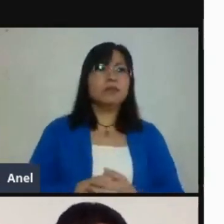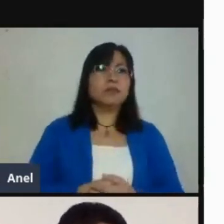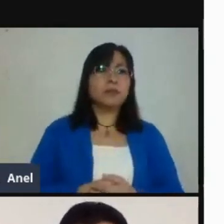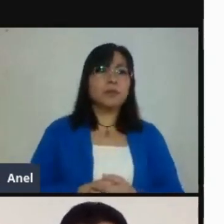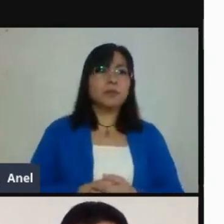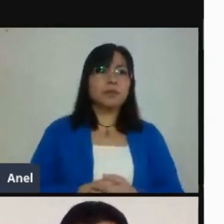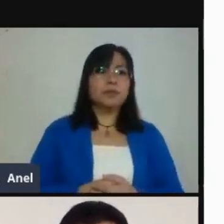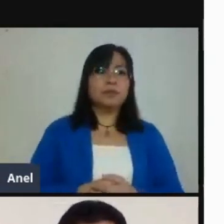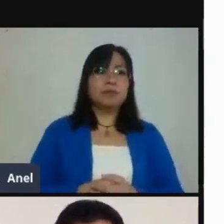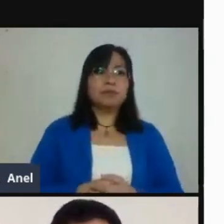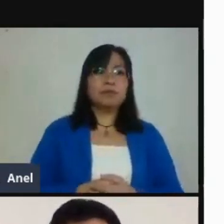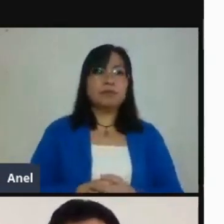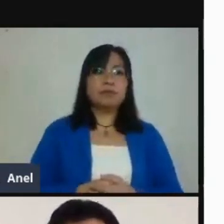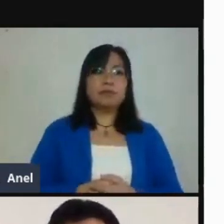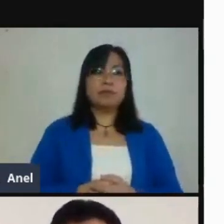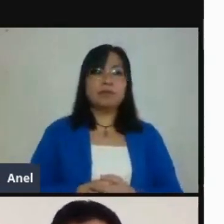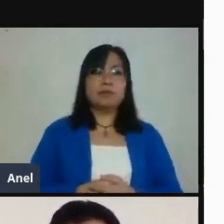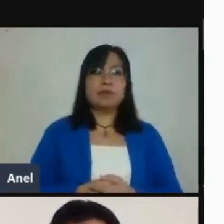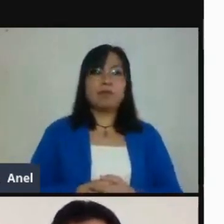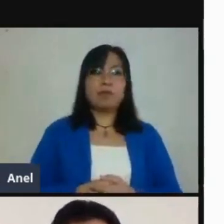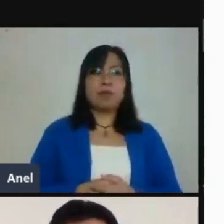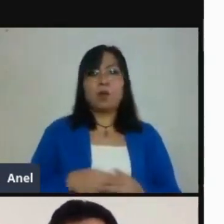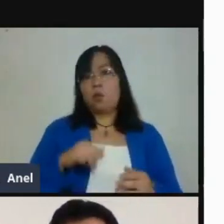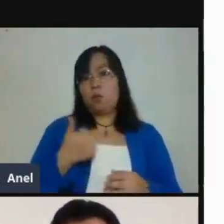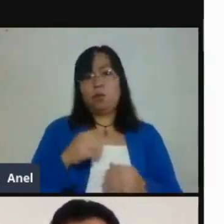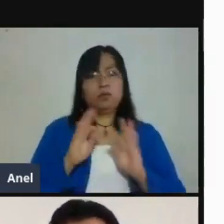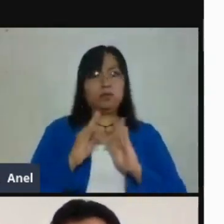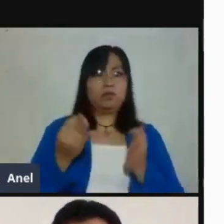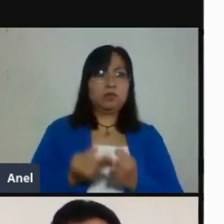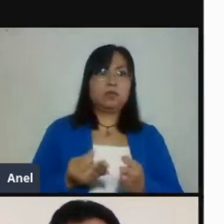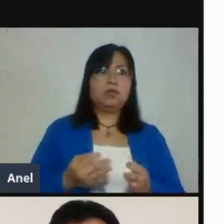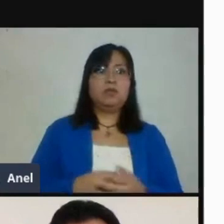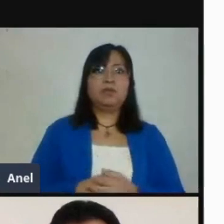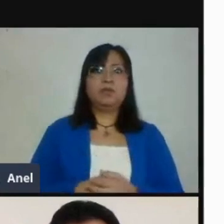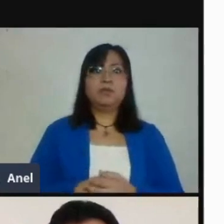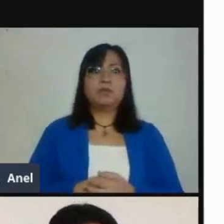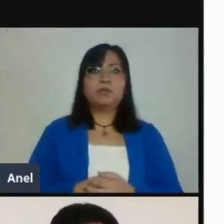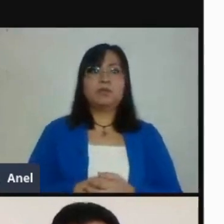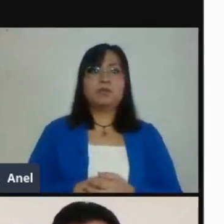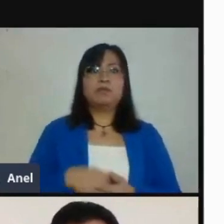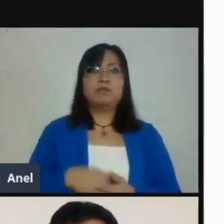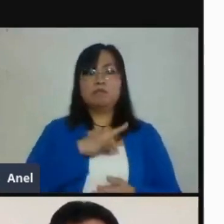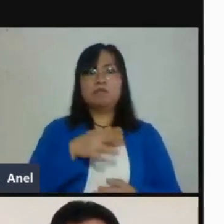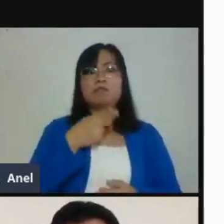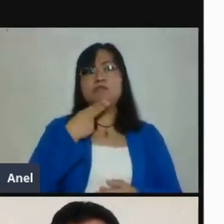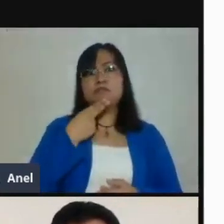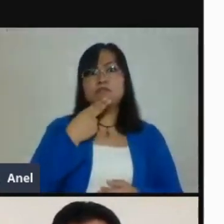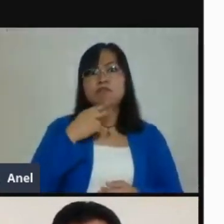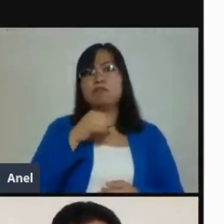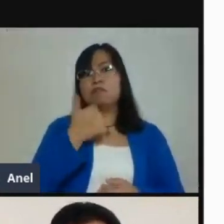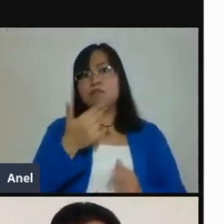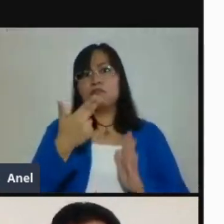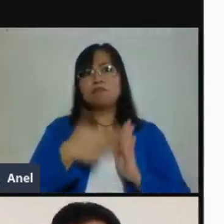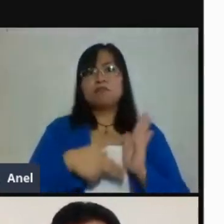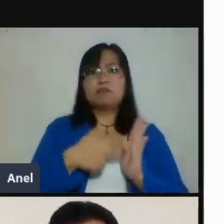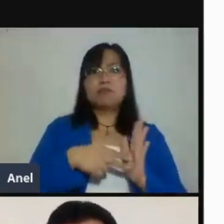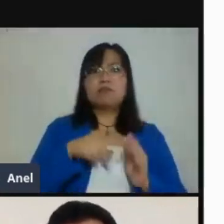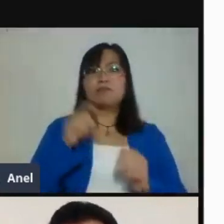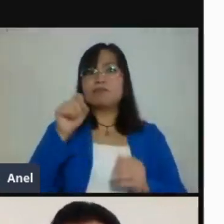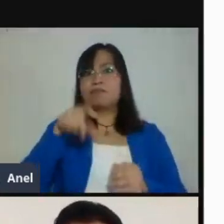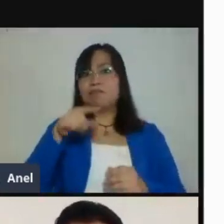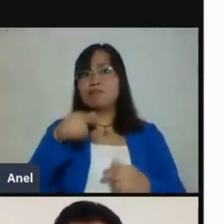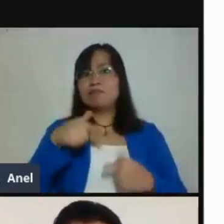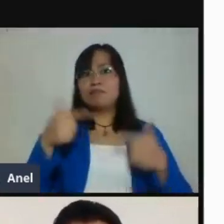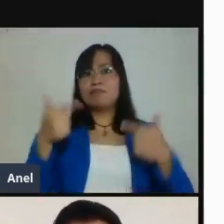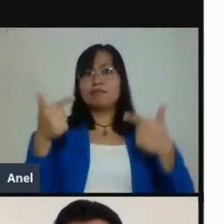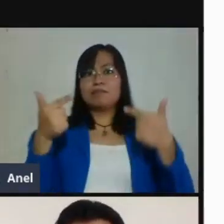Si ustedes quieren utilizar las mismas herramientas que nos ofrece G Suite para la educación,